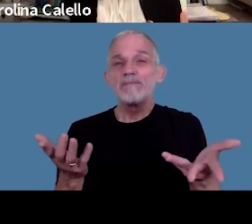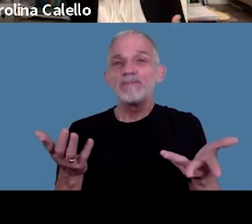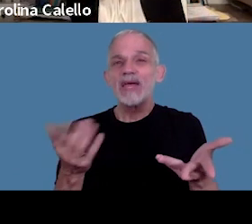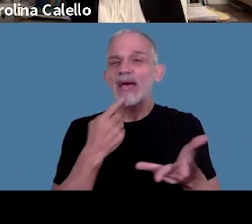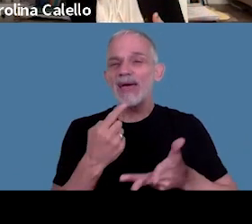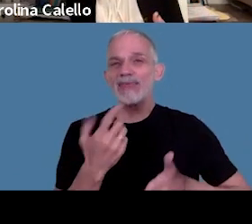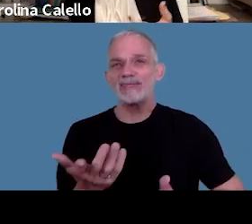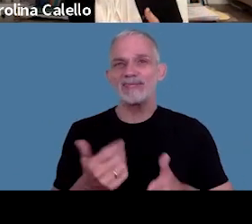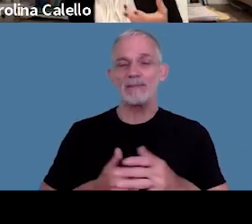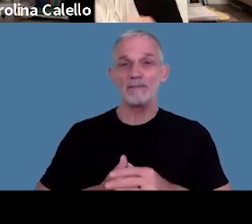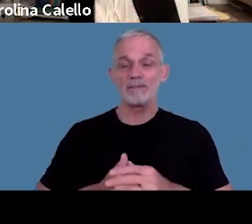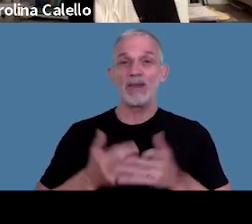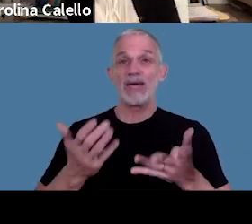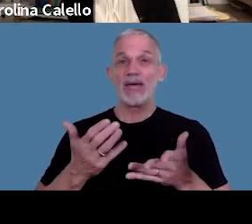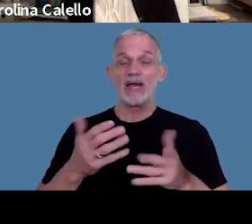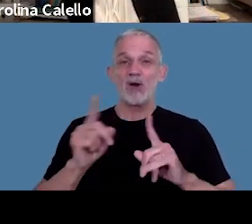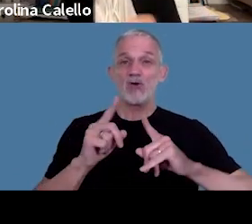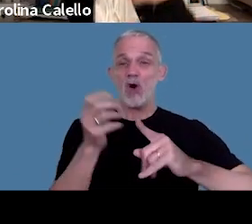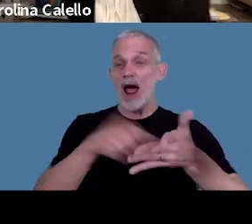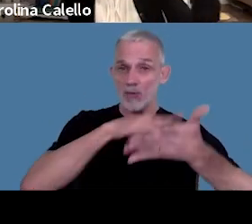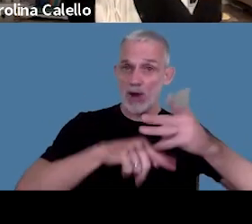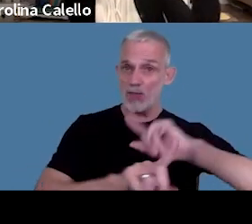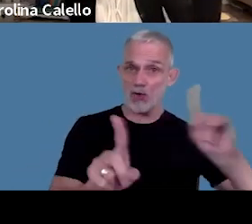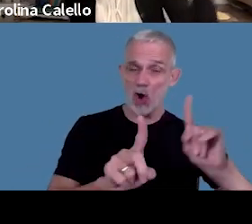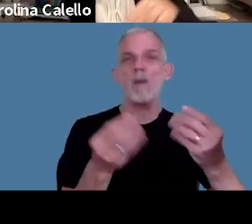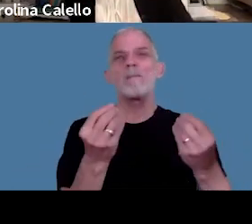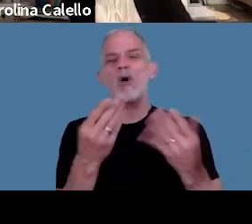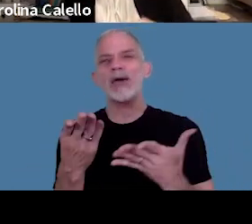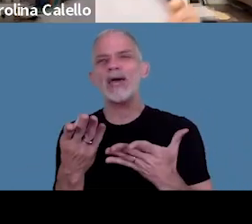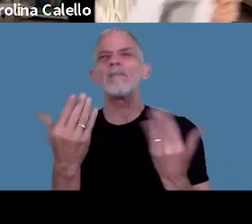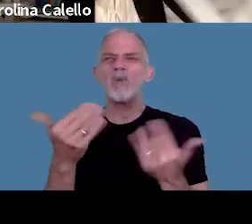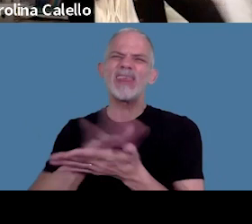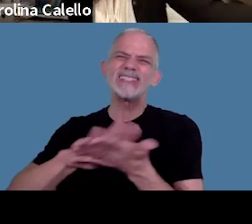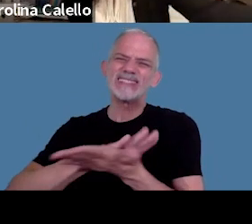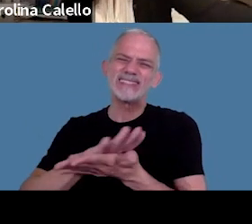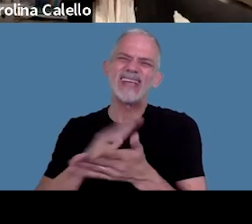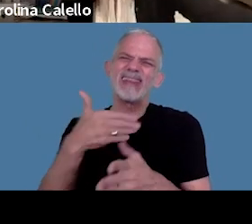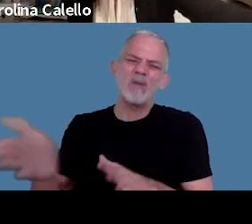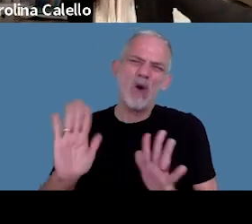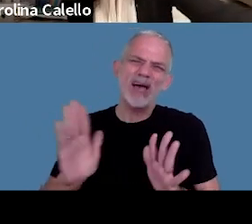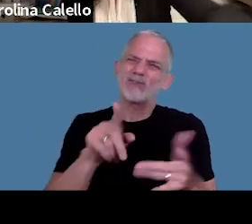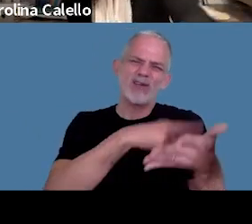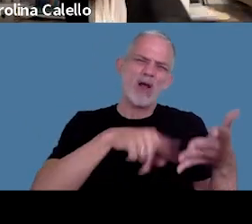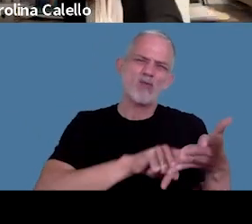dice esto que no se declara la nulidad por la posibilidad de subsanación en instancia posterior